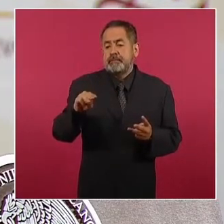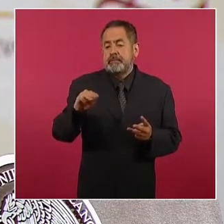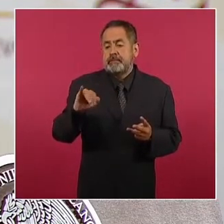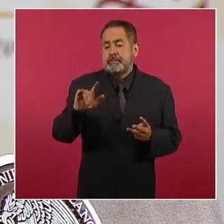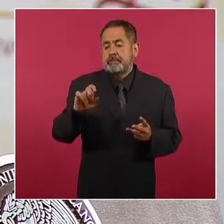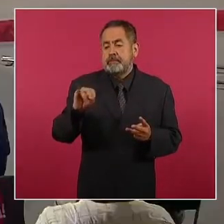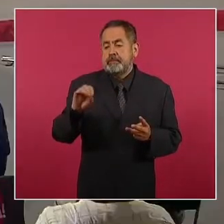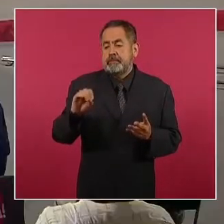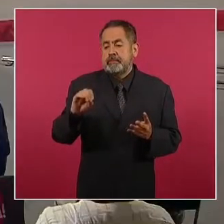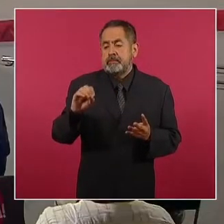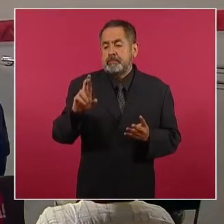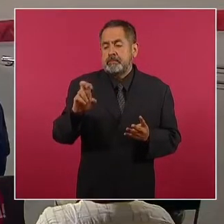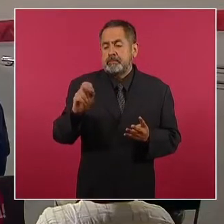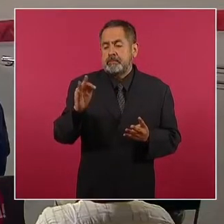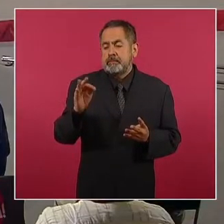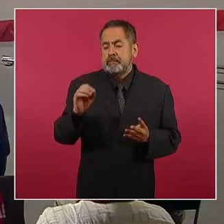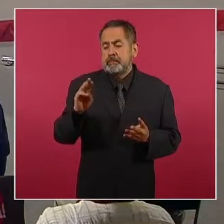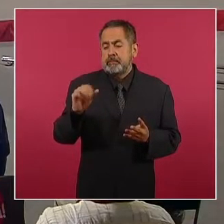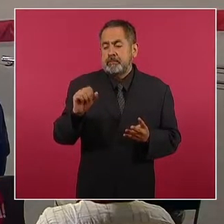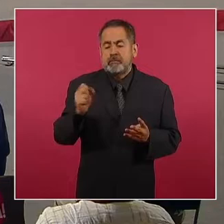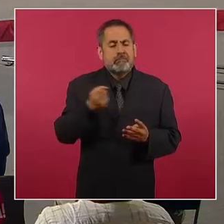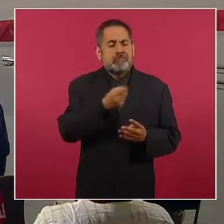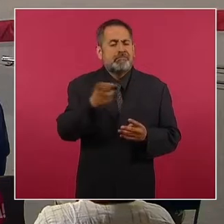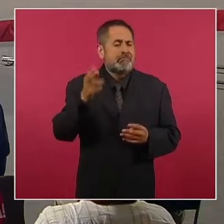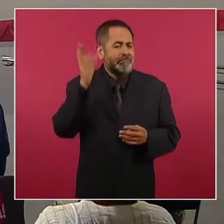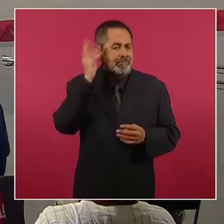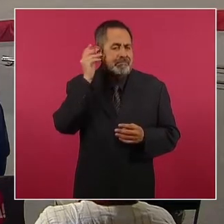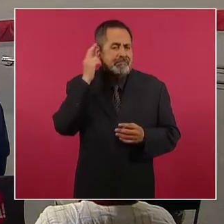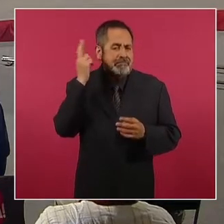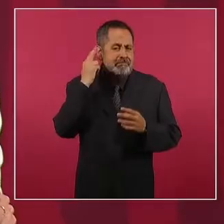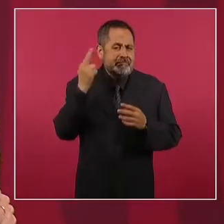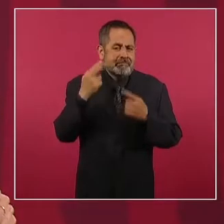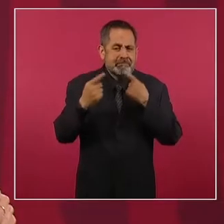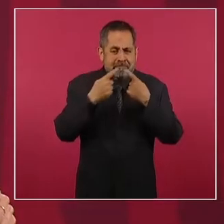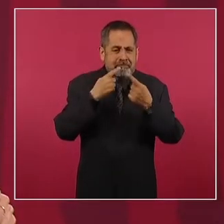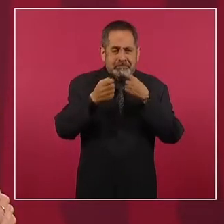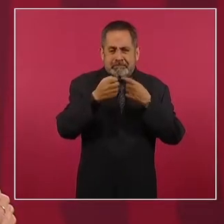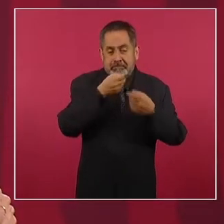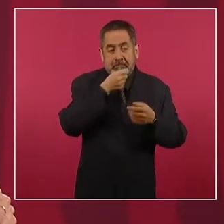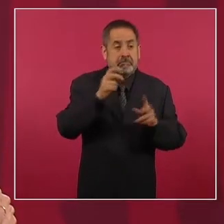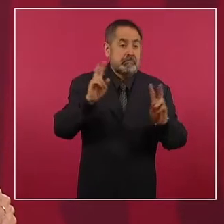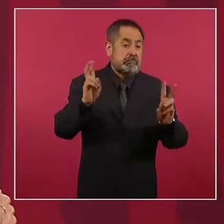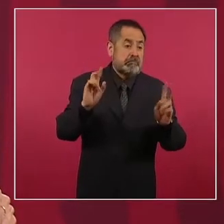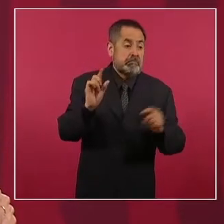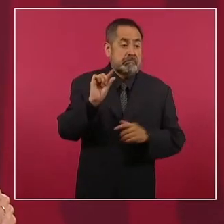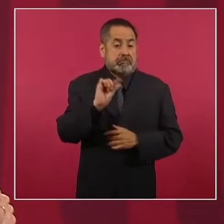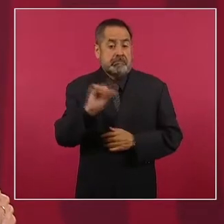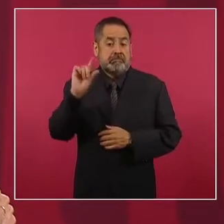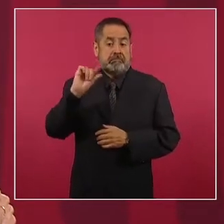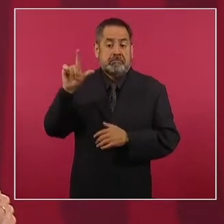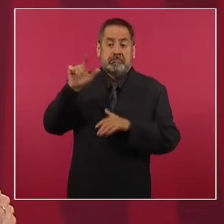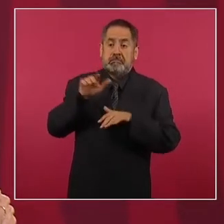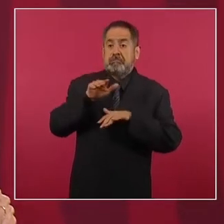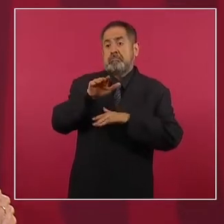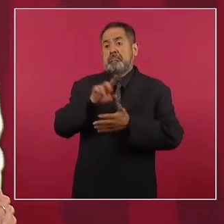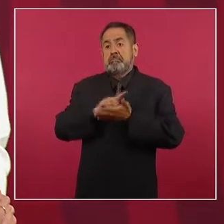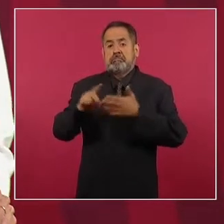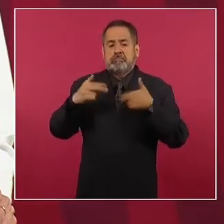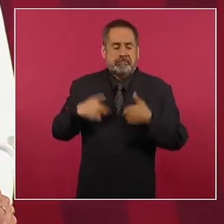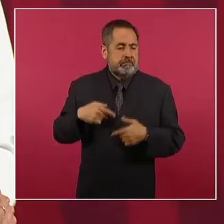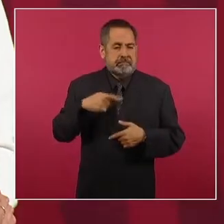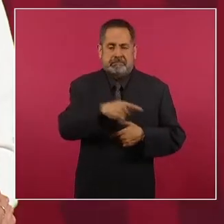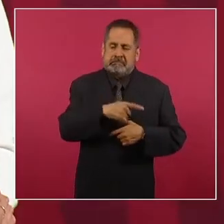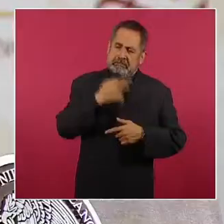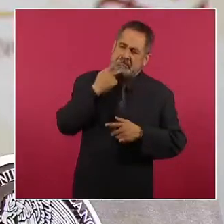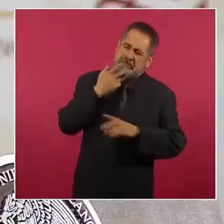como en programas de radio, conductores de noticias y supuestos especialistas en derechos humanos, se lanzaron